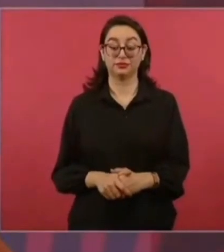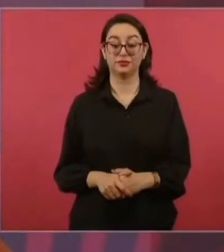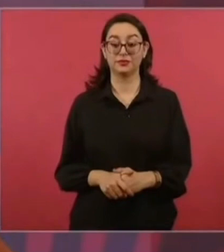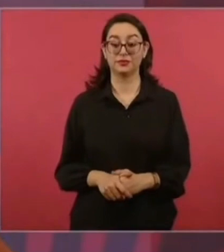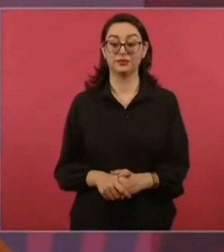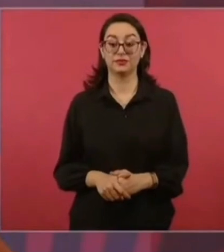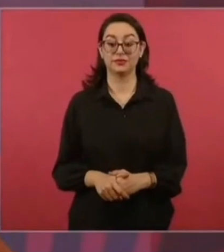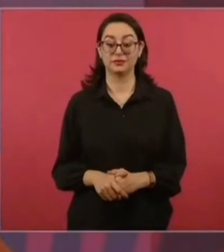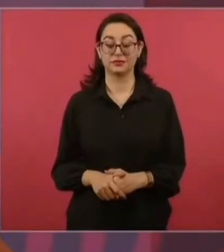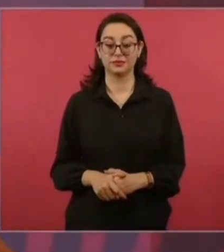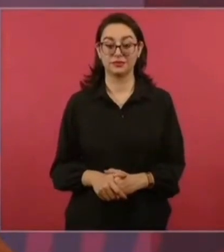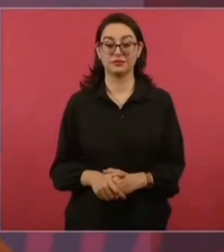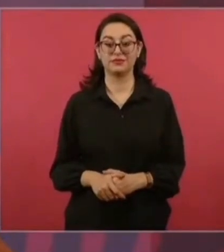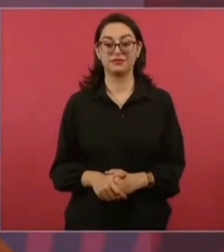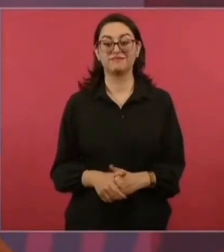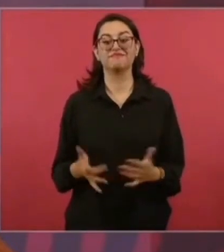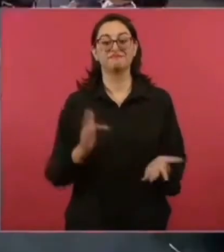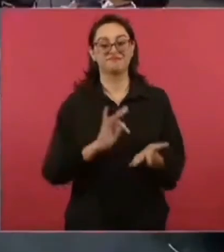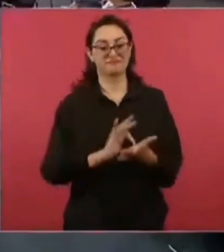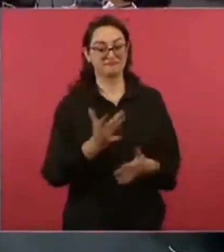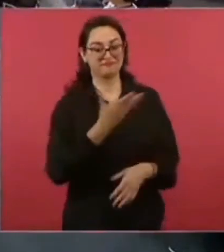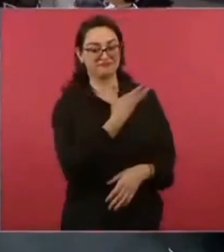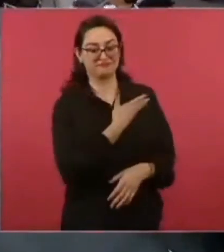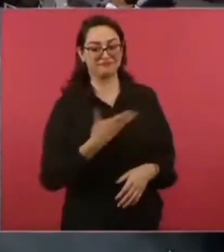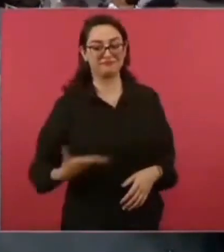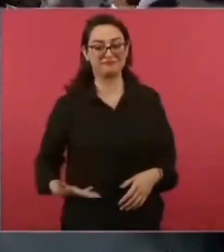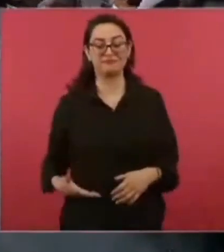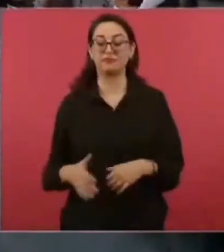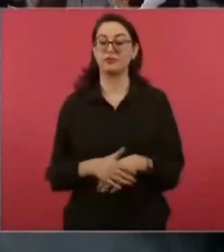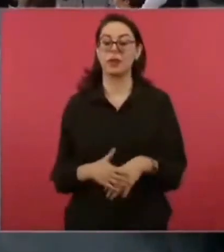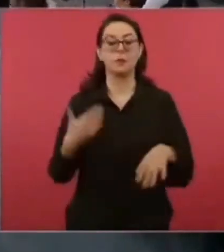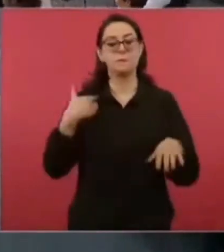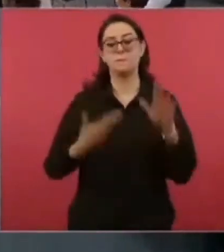básicamente. Gracias, presidente. Bueno, nos vamos a desayunar. Gracias.